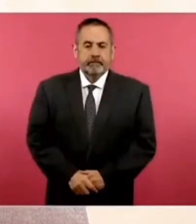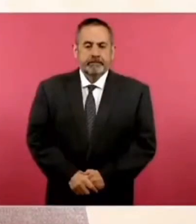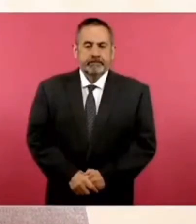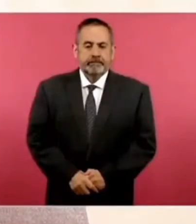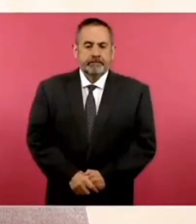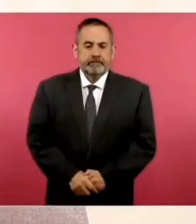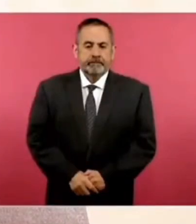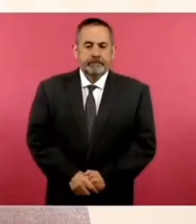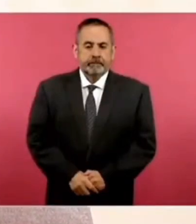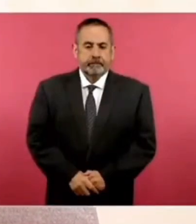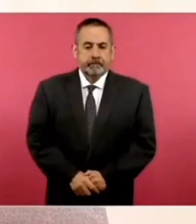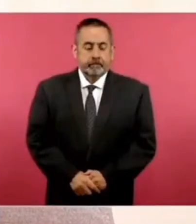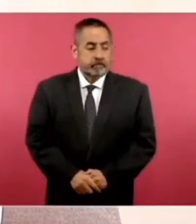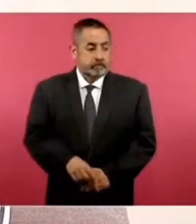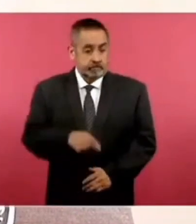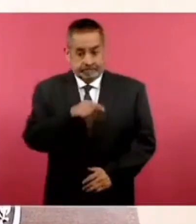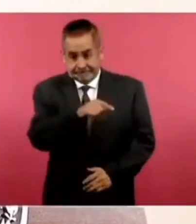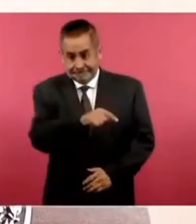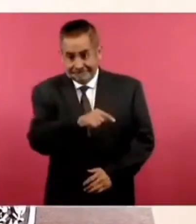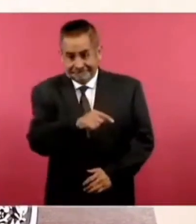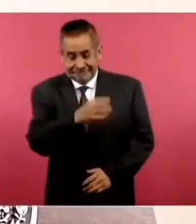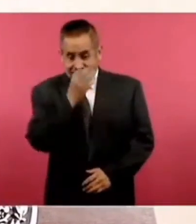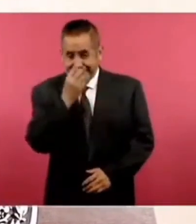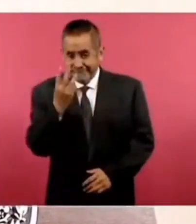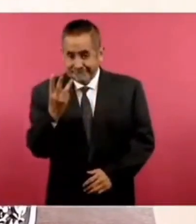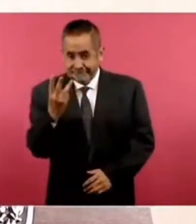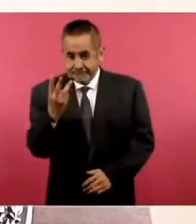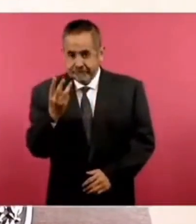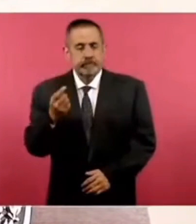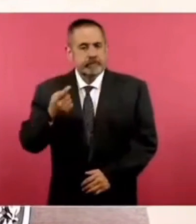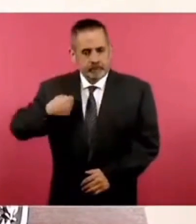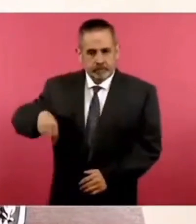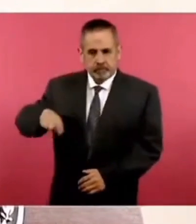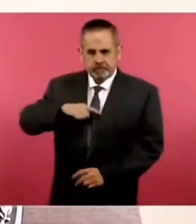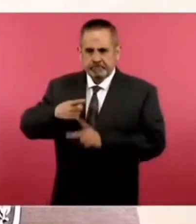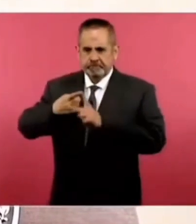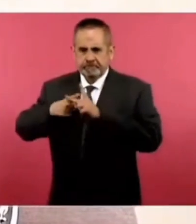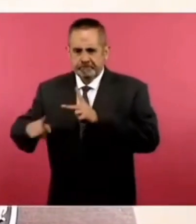Si no entramos ya lo hemos dicho